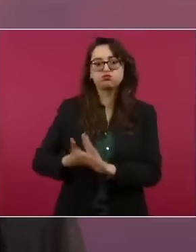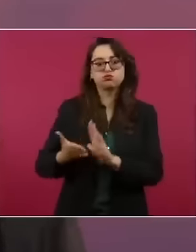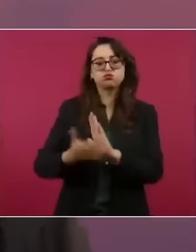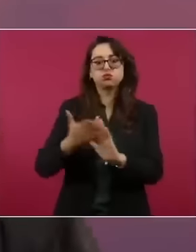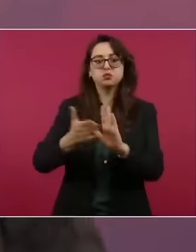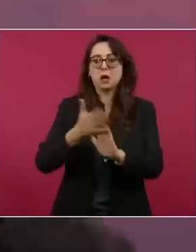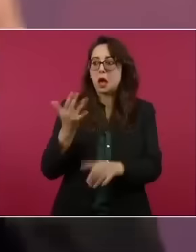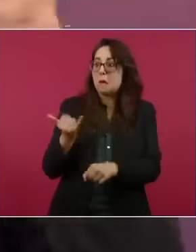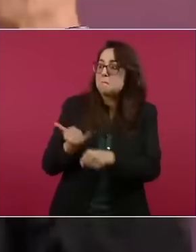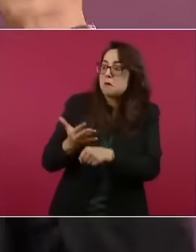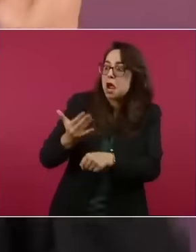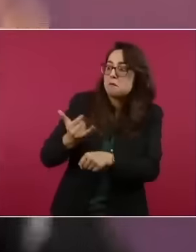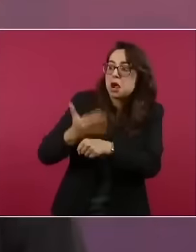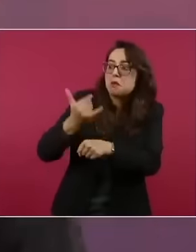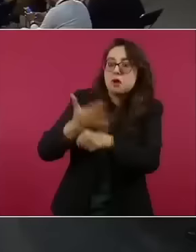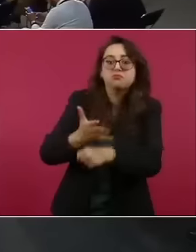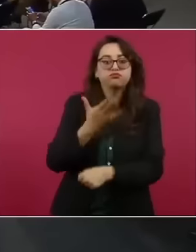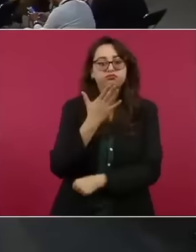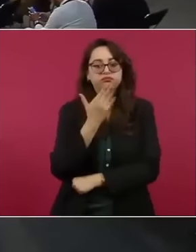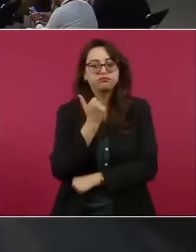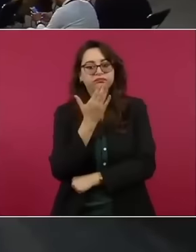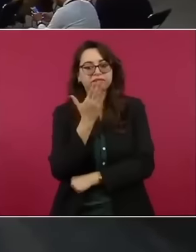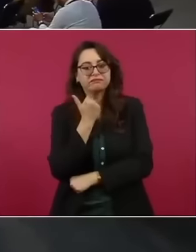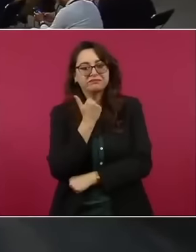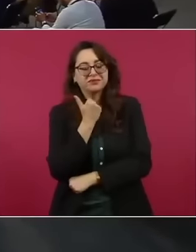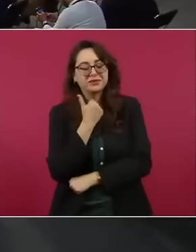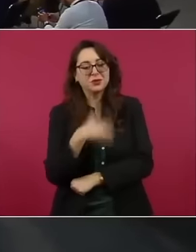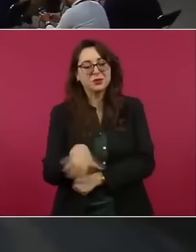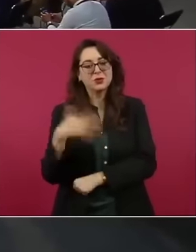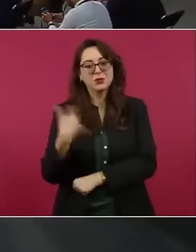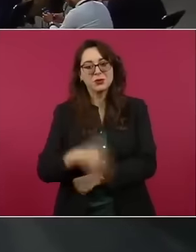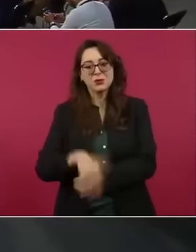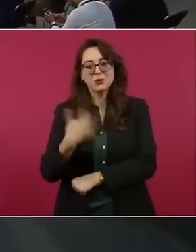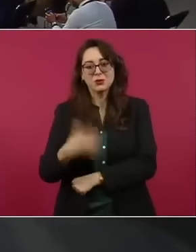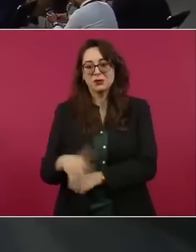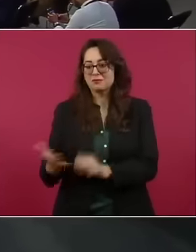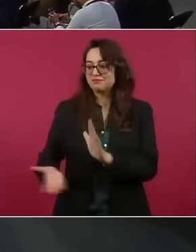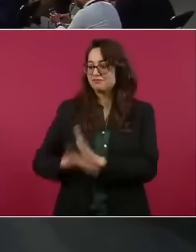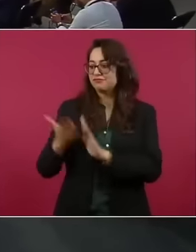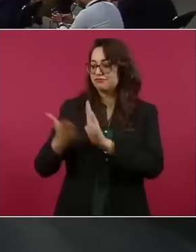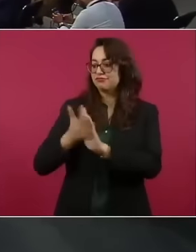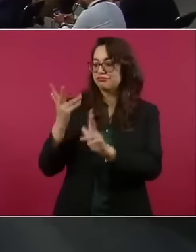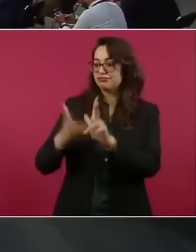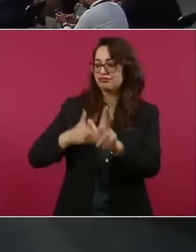lo va a hacer una hazaña, un ejemplo mundial.